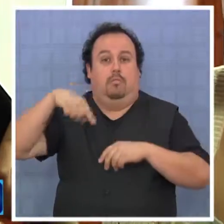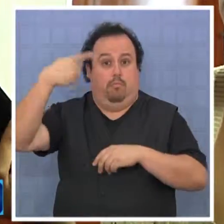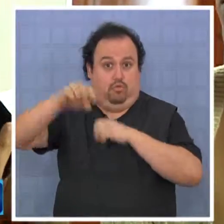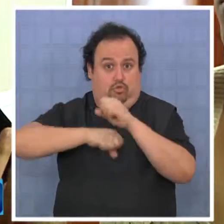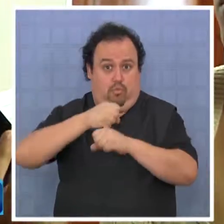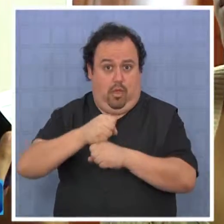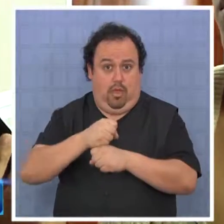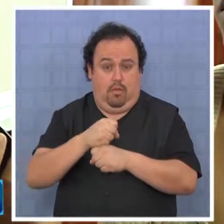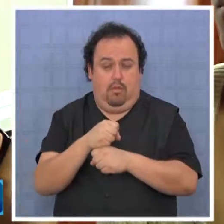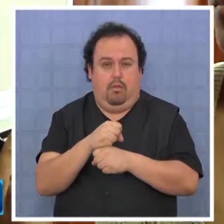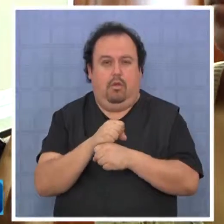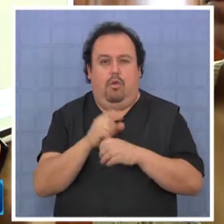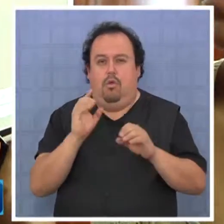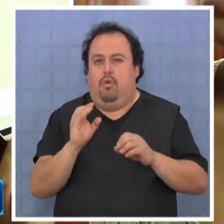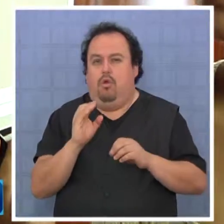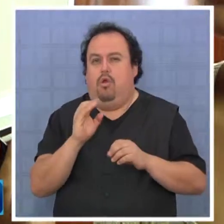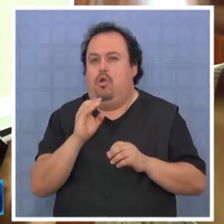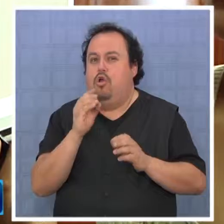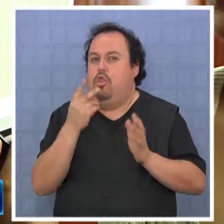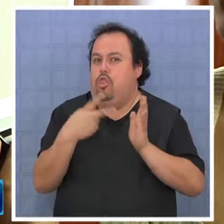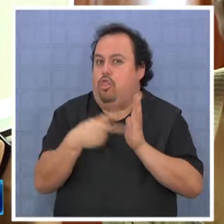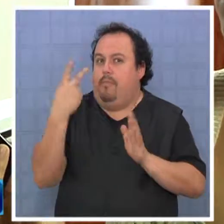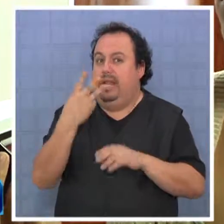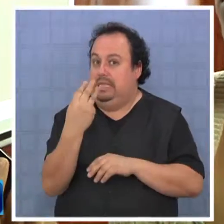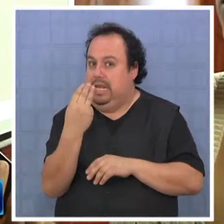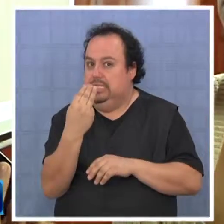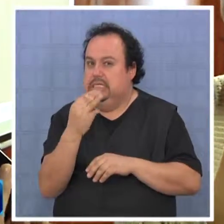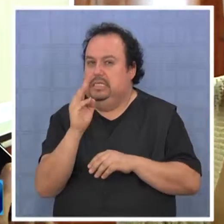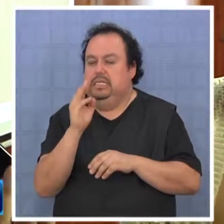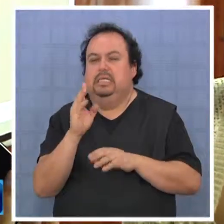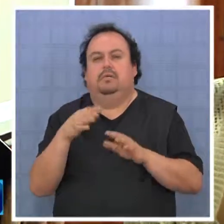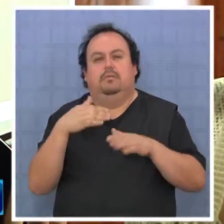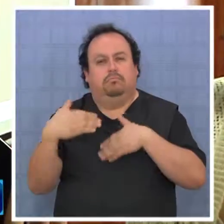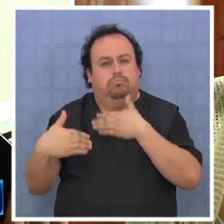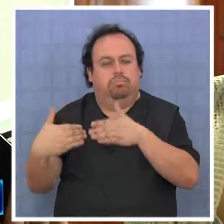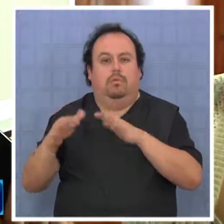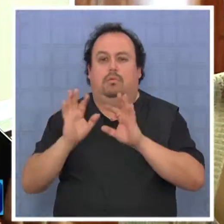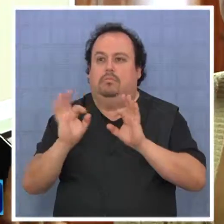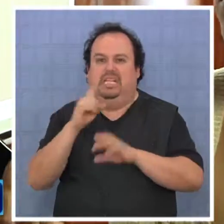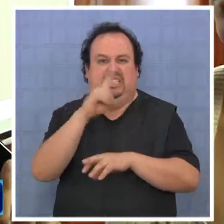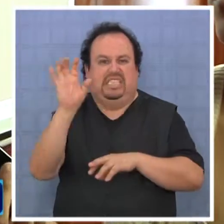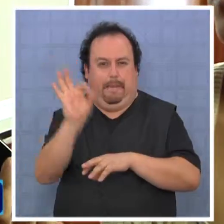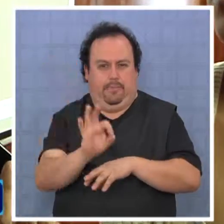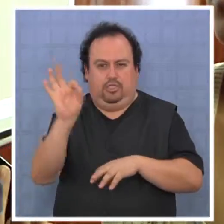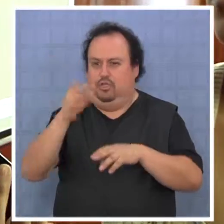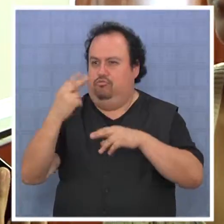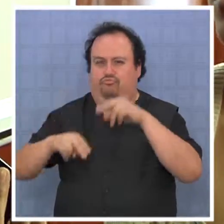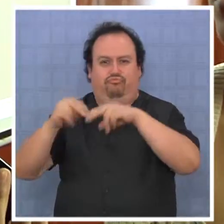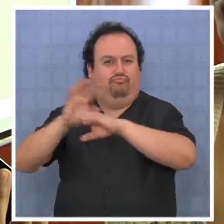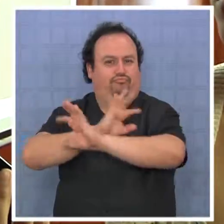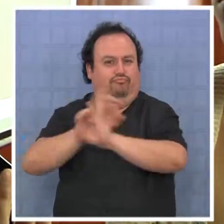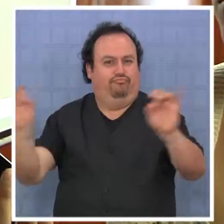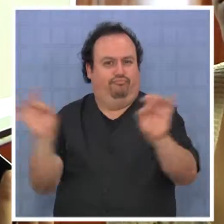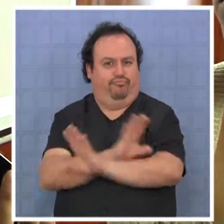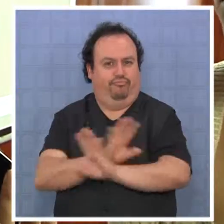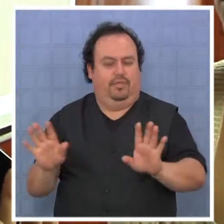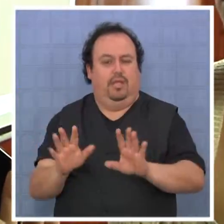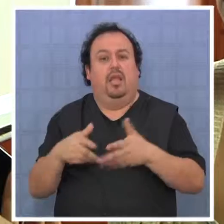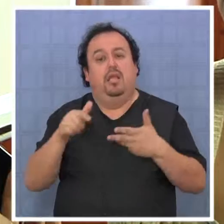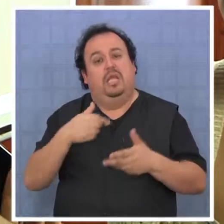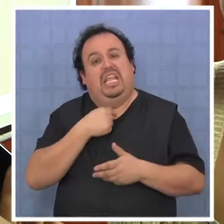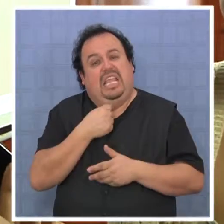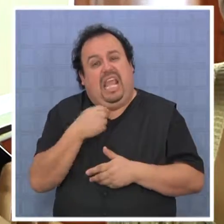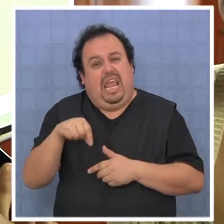sin duda durante el próximo año o a comienzo del 2013 ya debiera, o durante el 2013, estar 100% construido.